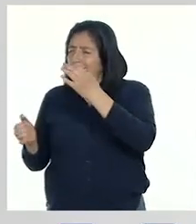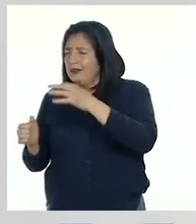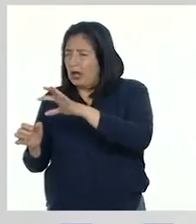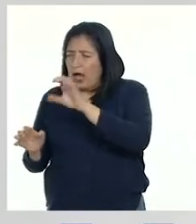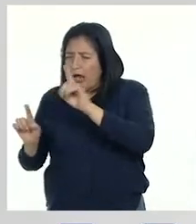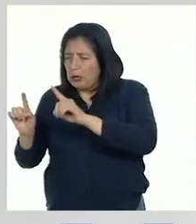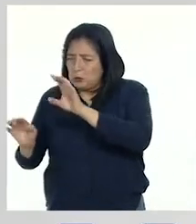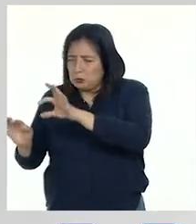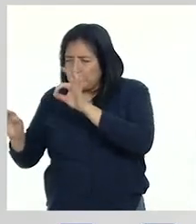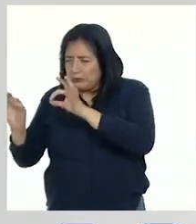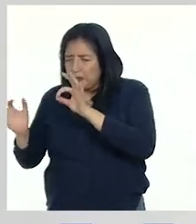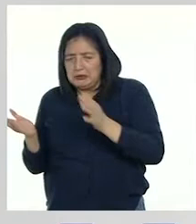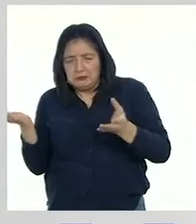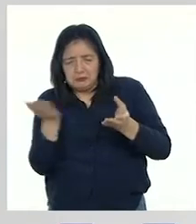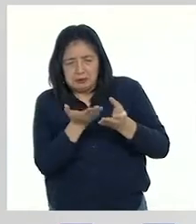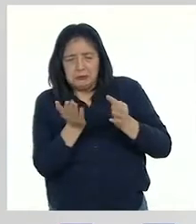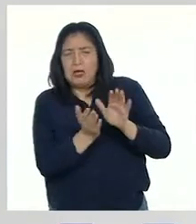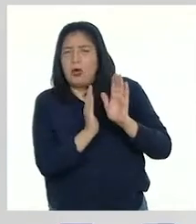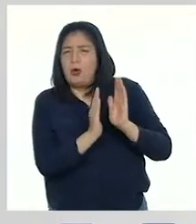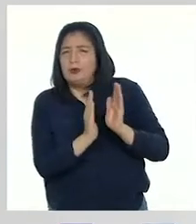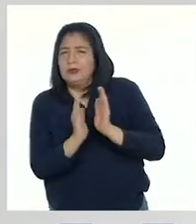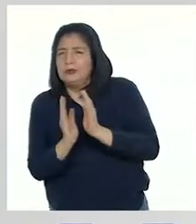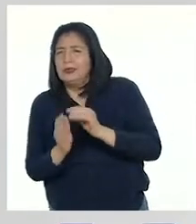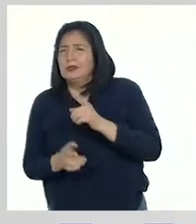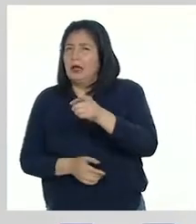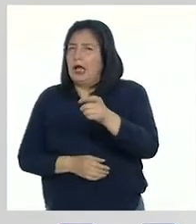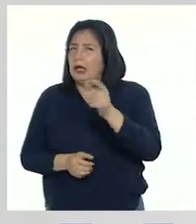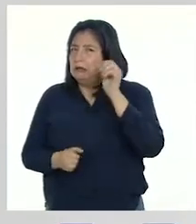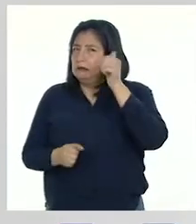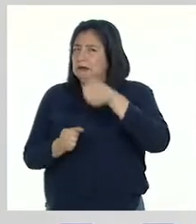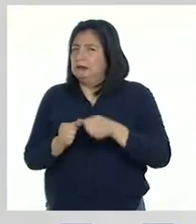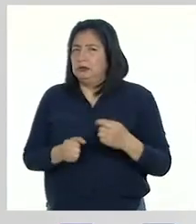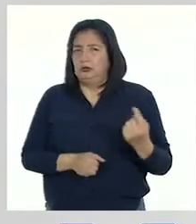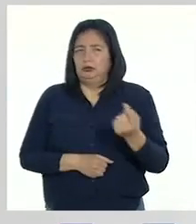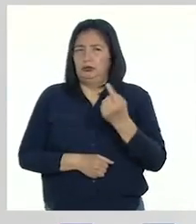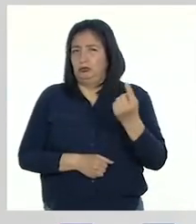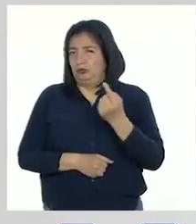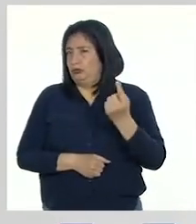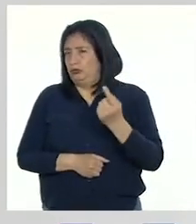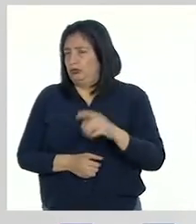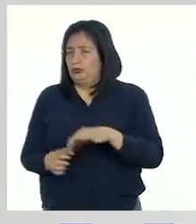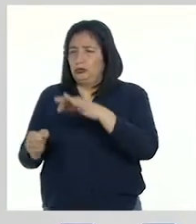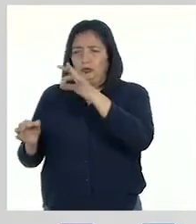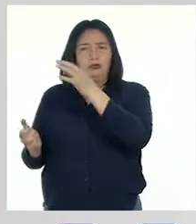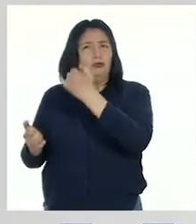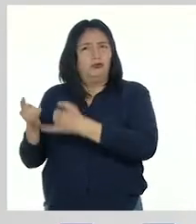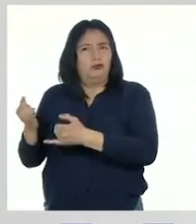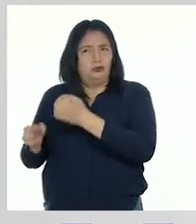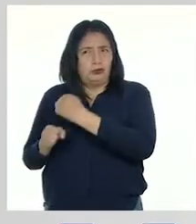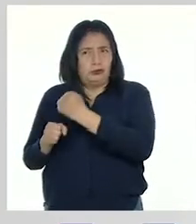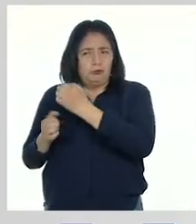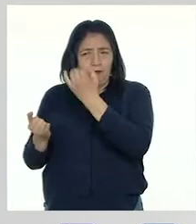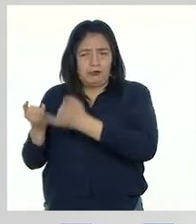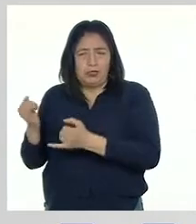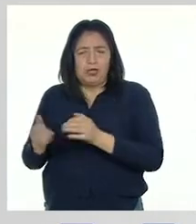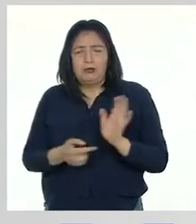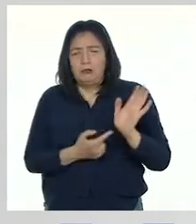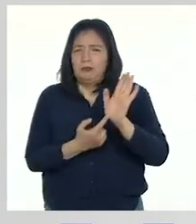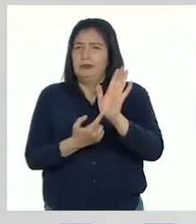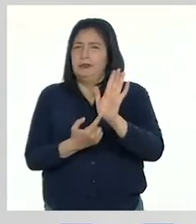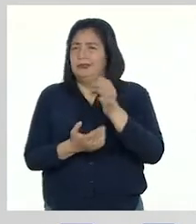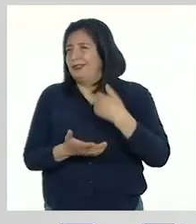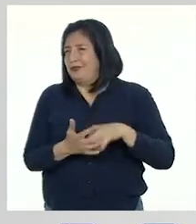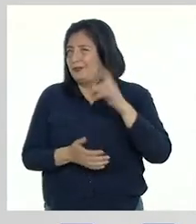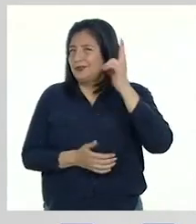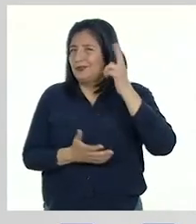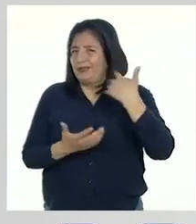seleccionados de manera ordenada. Pero recuerden que no solo es para coleccionar sus productos o para que demuestren a sus profesores